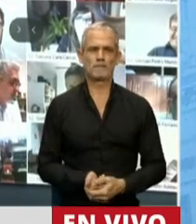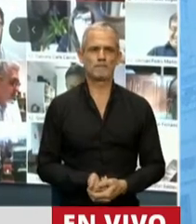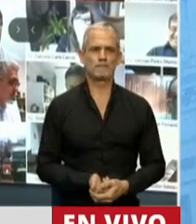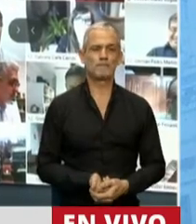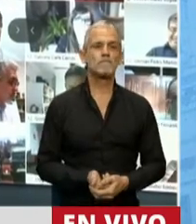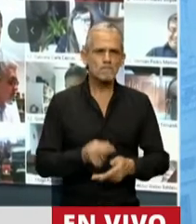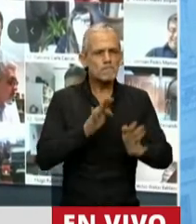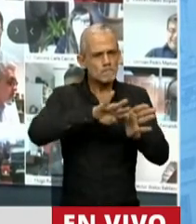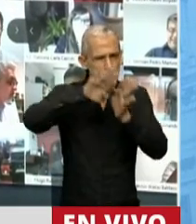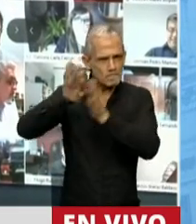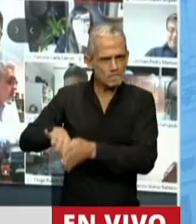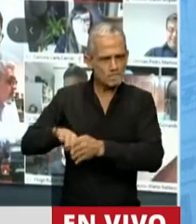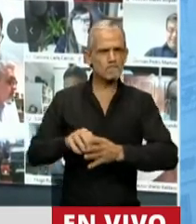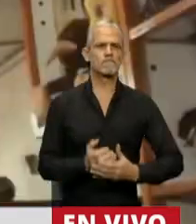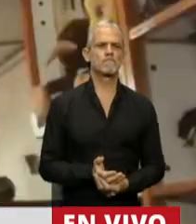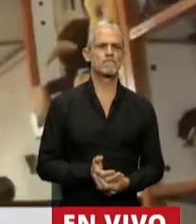Por otro lado,